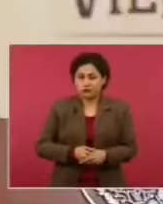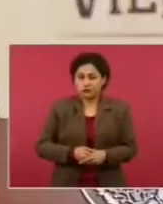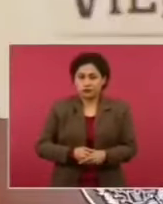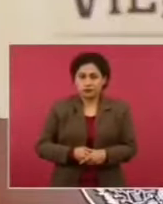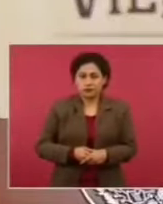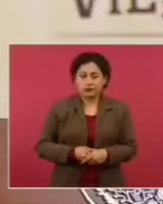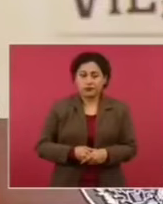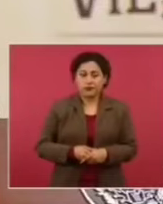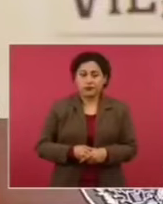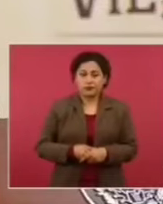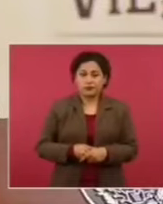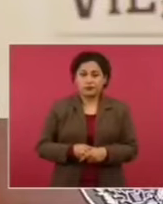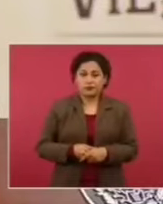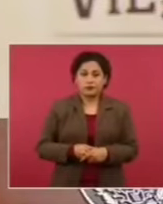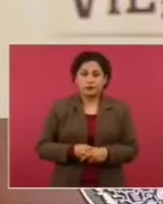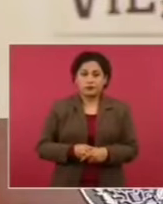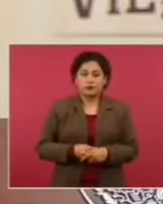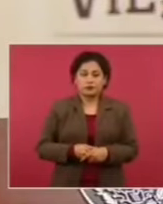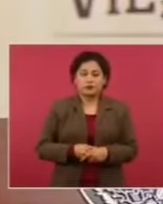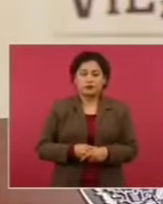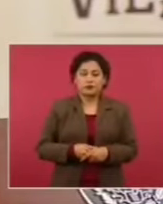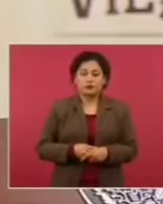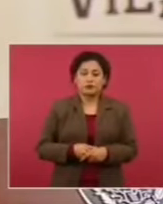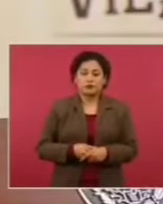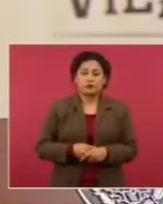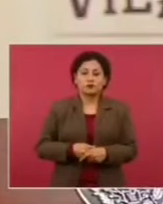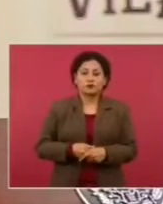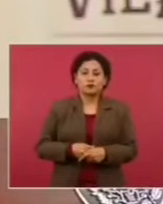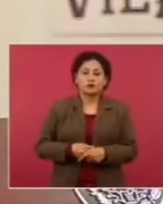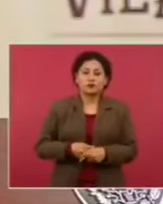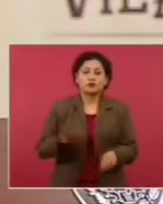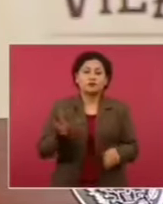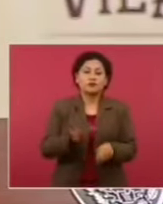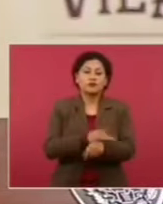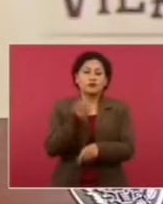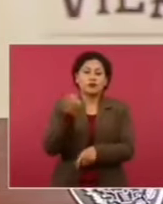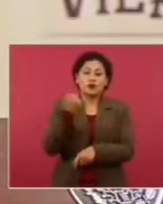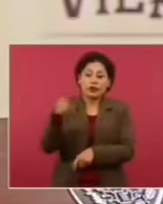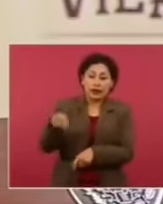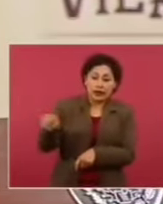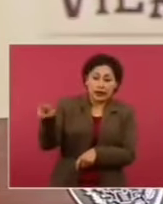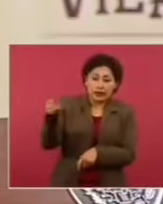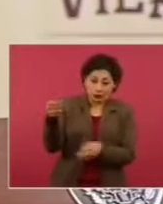porque no saben ser oposición,